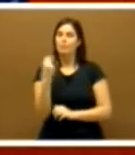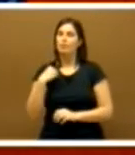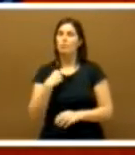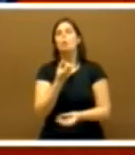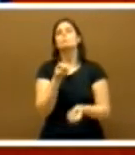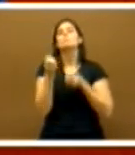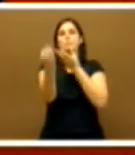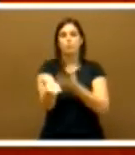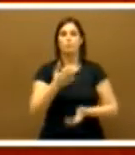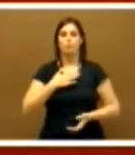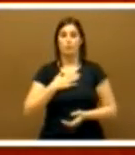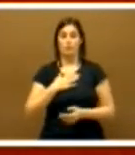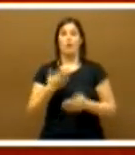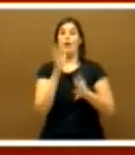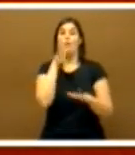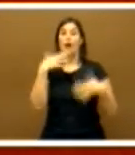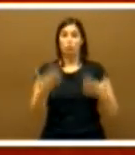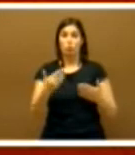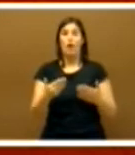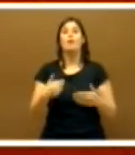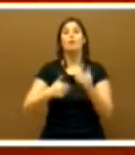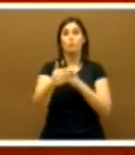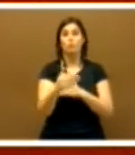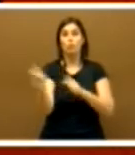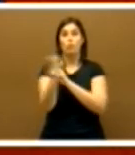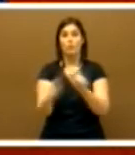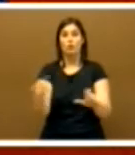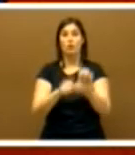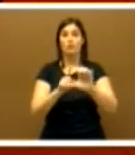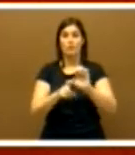El presente y futuro de los extremeños está ahora en juego.